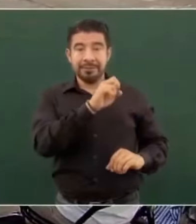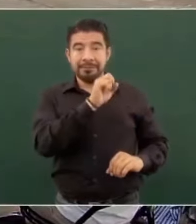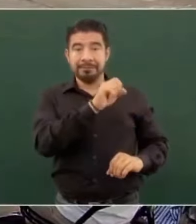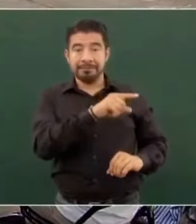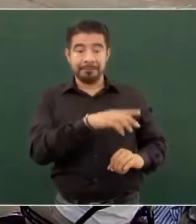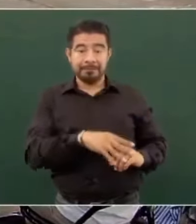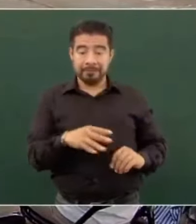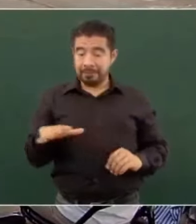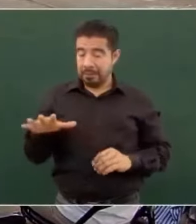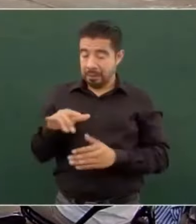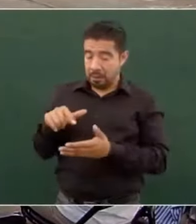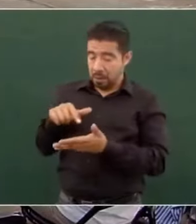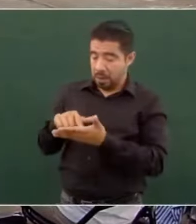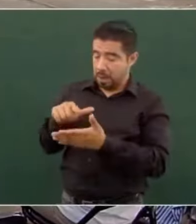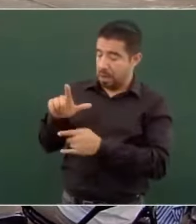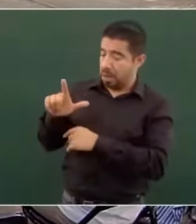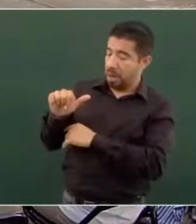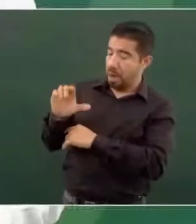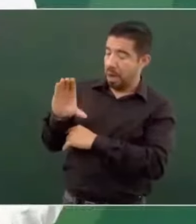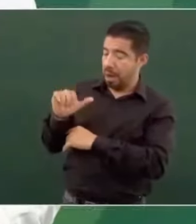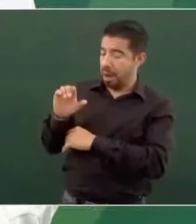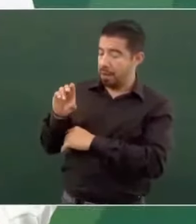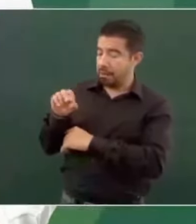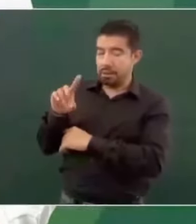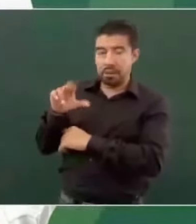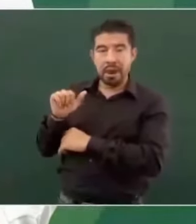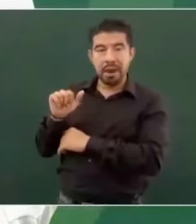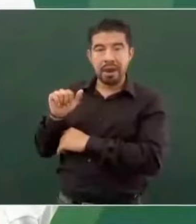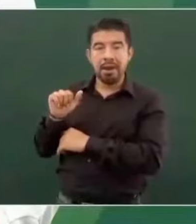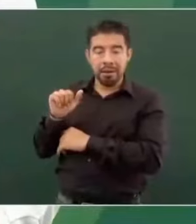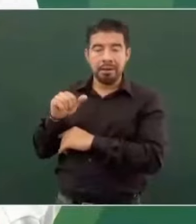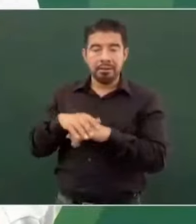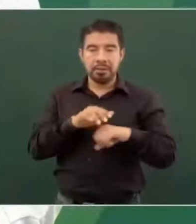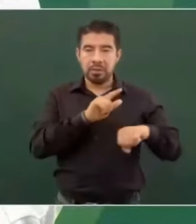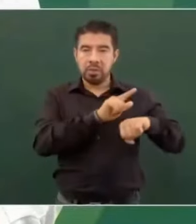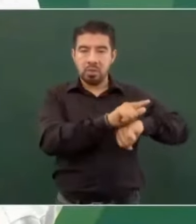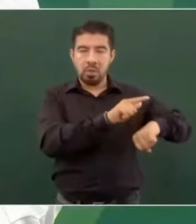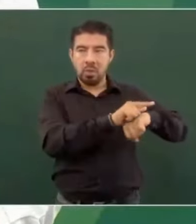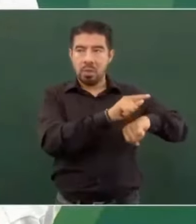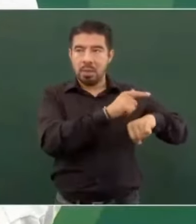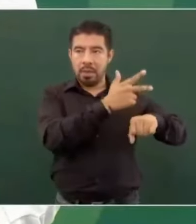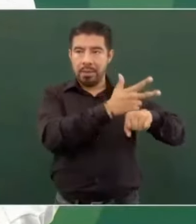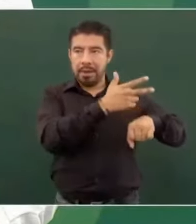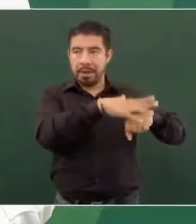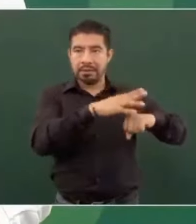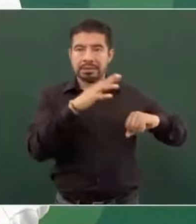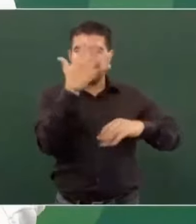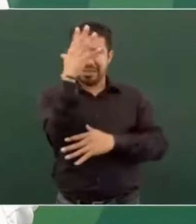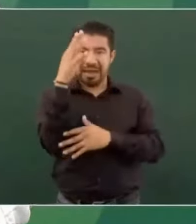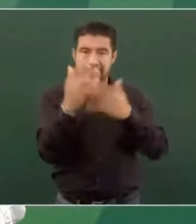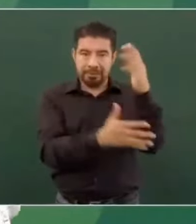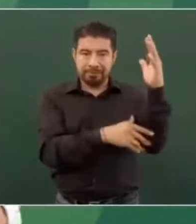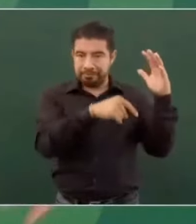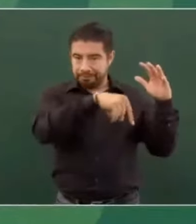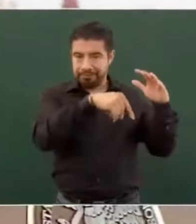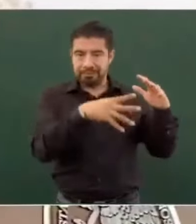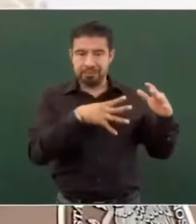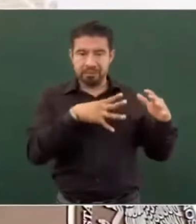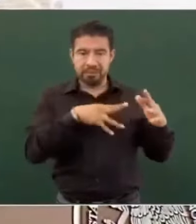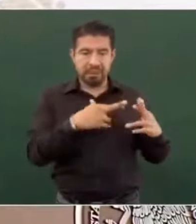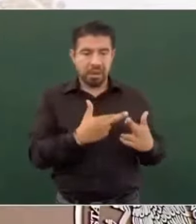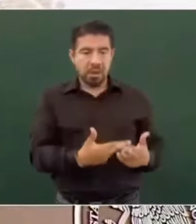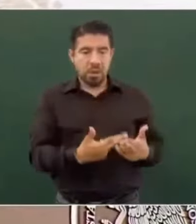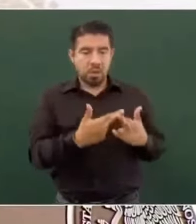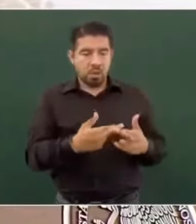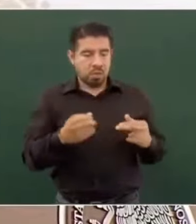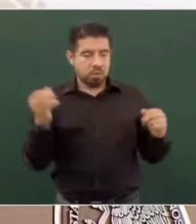Lacandona, en parte de Guatemala acumulaban